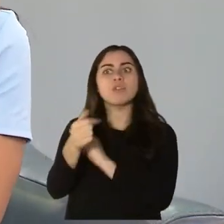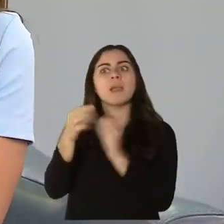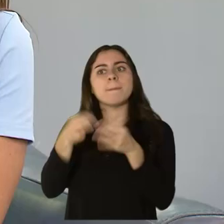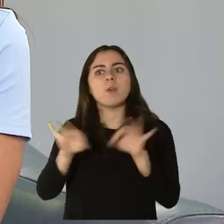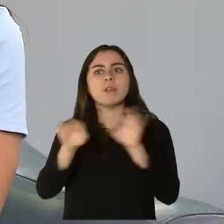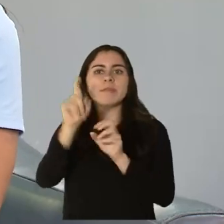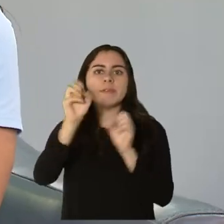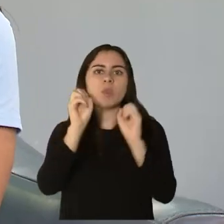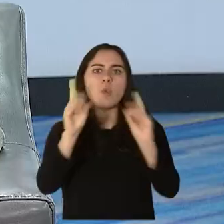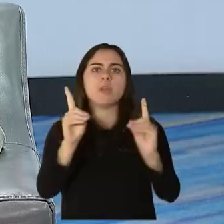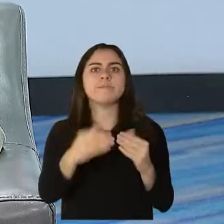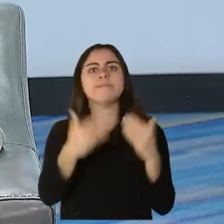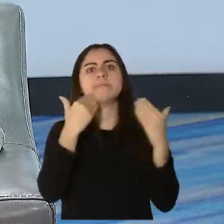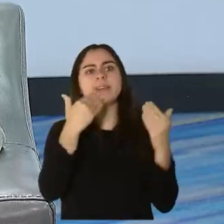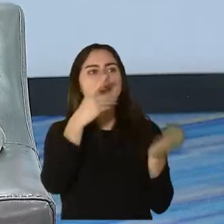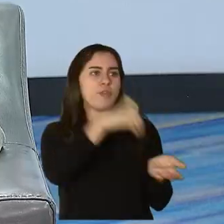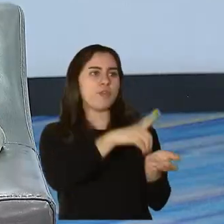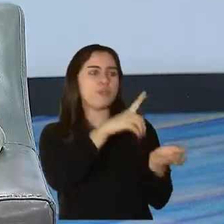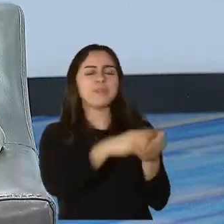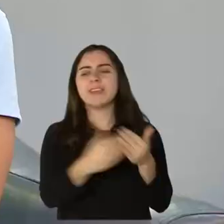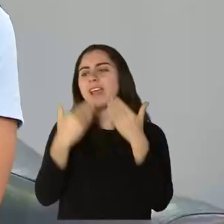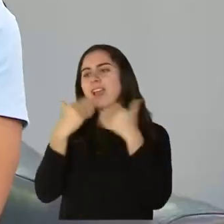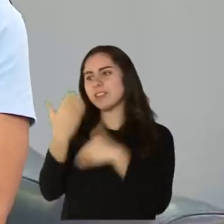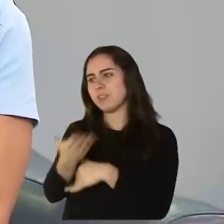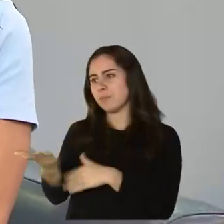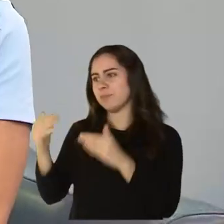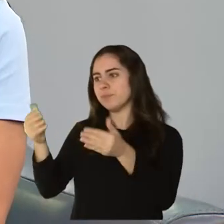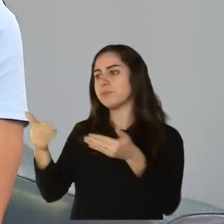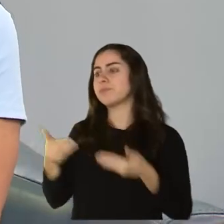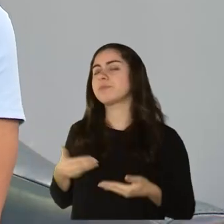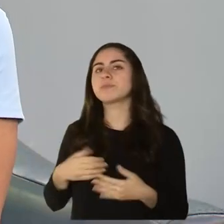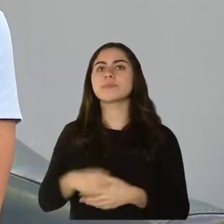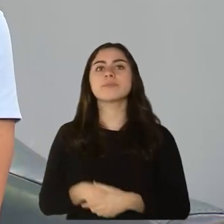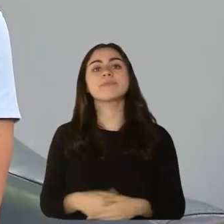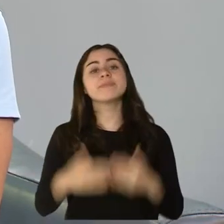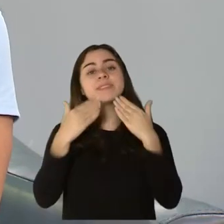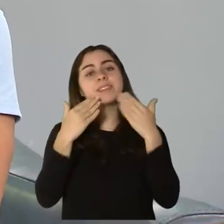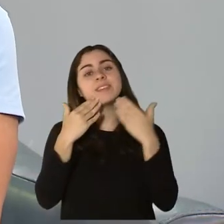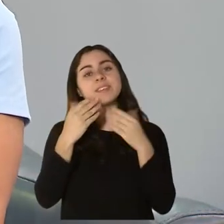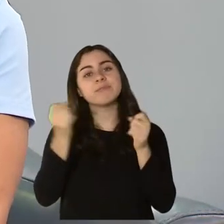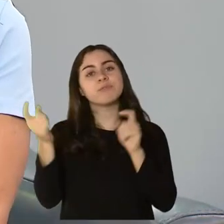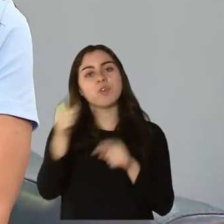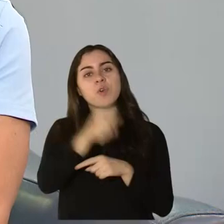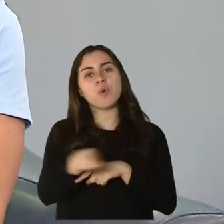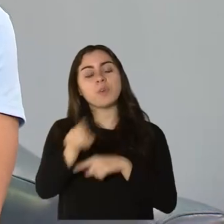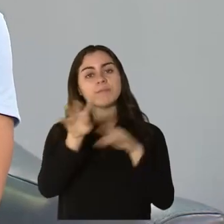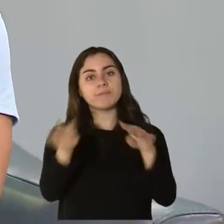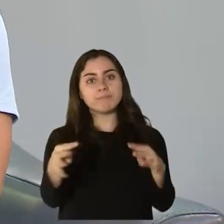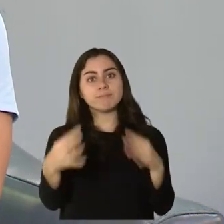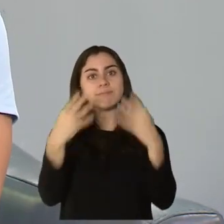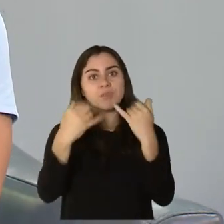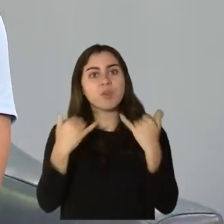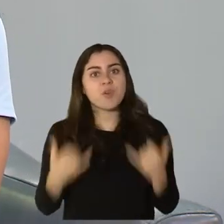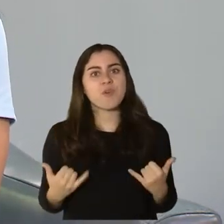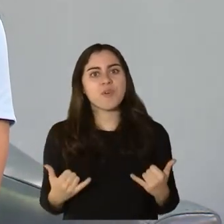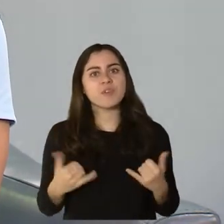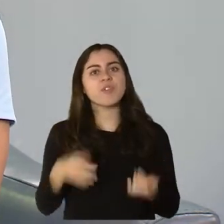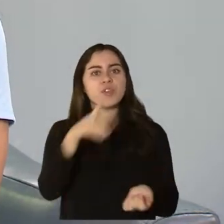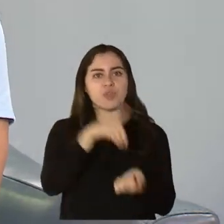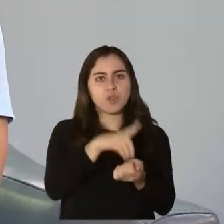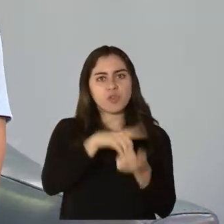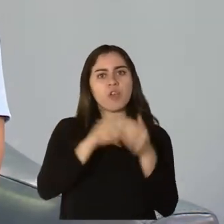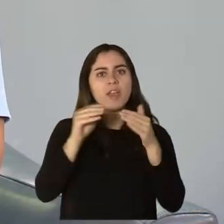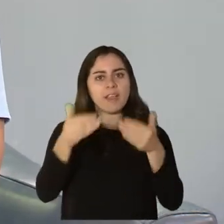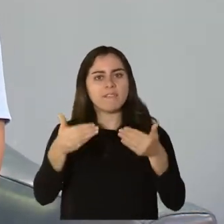nuestro. Muchísimas gracias, doctor. Gracias por la invitación. Bueno, le agradecemos a todos por habernos acompañado hoy. A los doctores